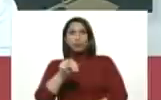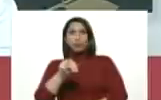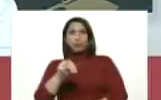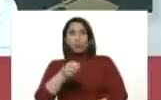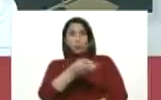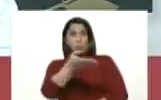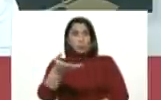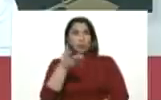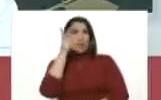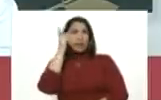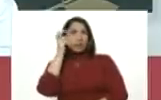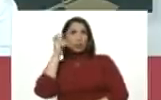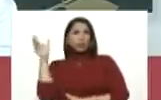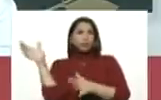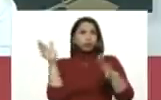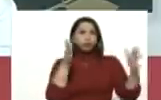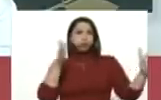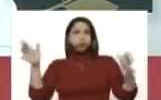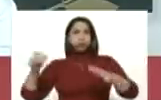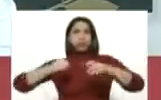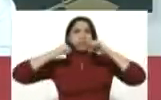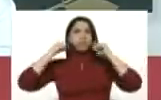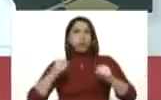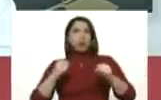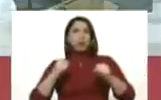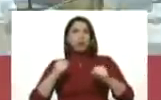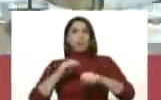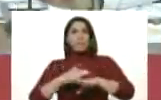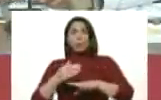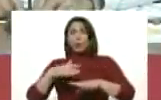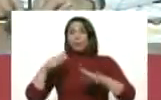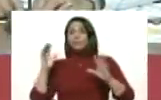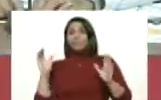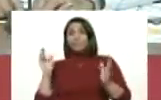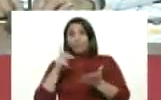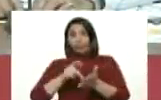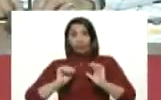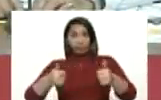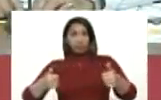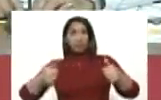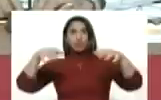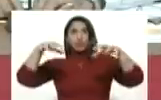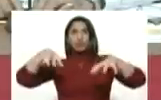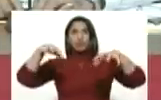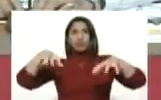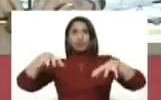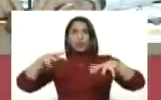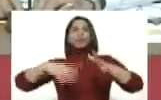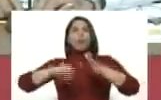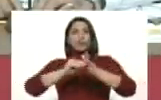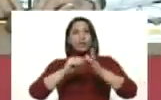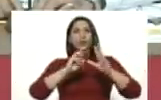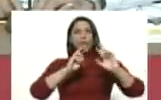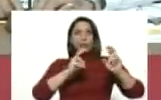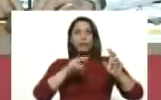ustedes escuchan un venteo duro, es porque llegó la lluvia. Volviendo, pues.